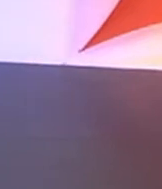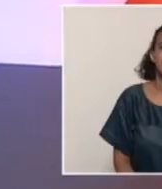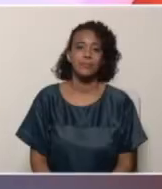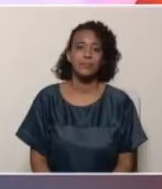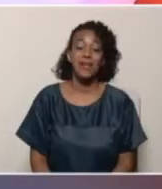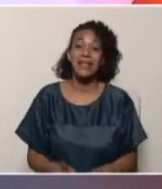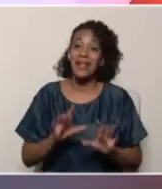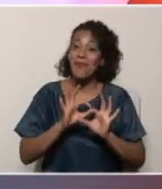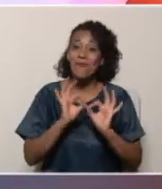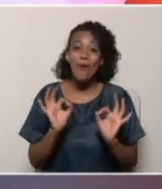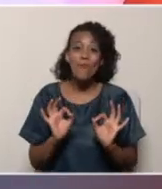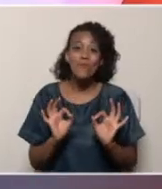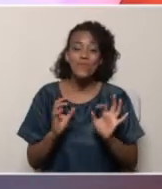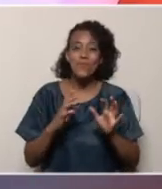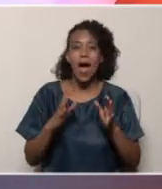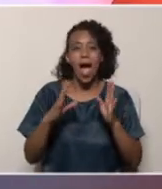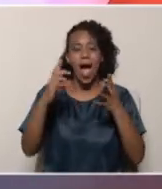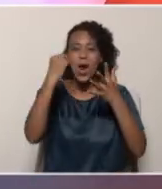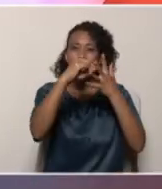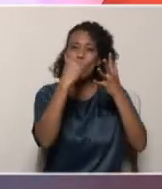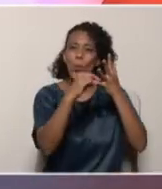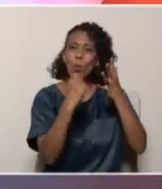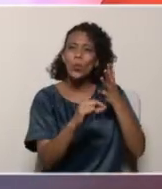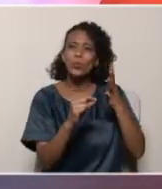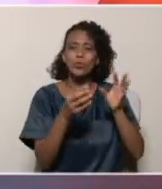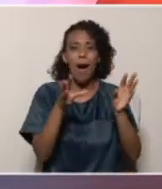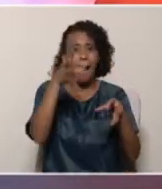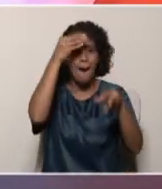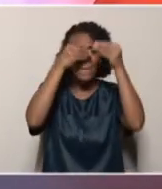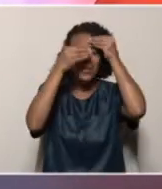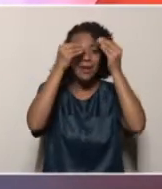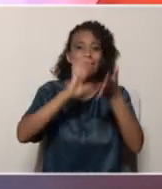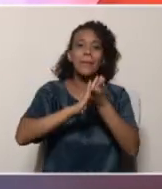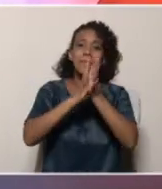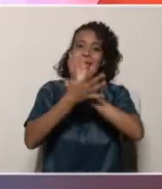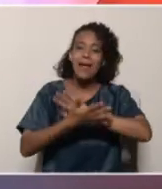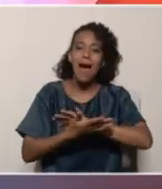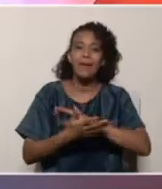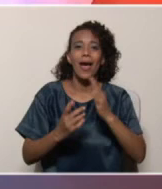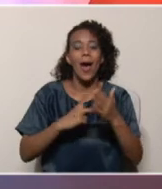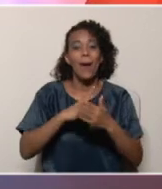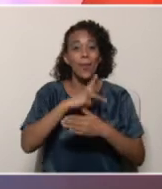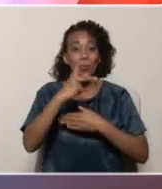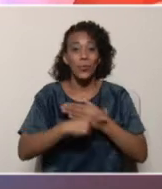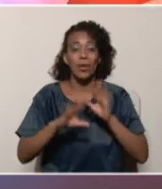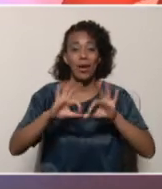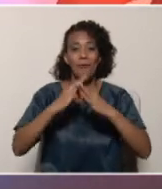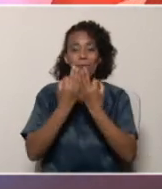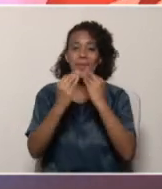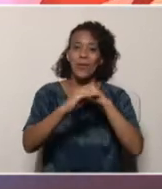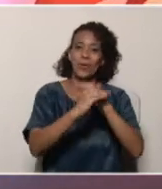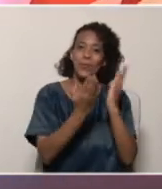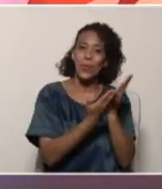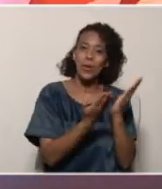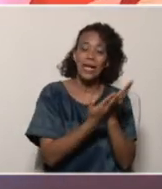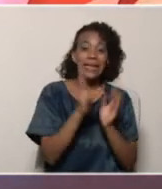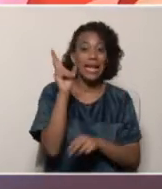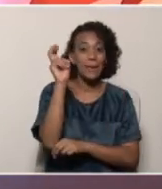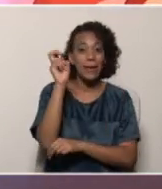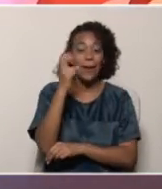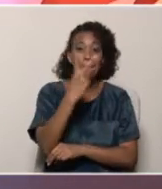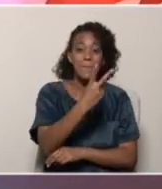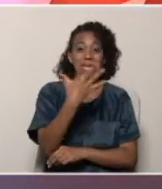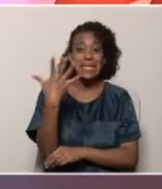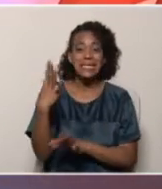Y de esta manera, con esos recursos para el aprendizaje, finaliza por hoy nuestro programa Cada Familia, una escuela, de este viernes